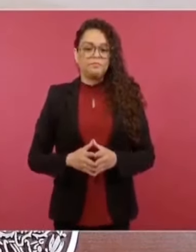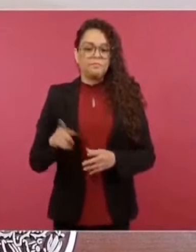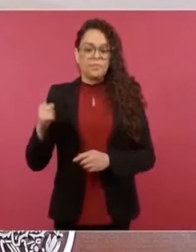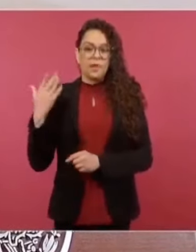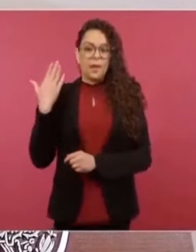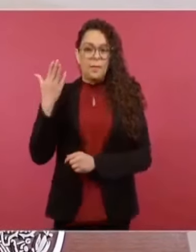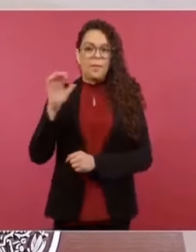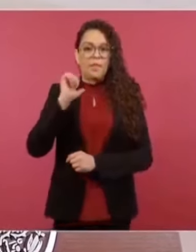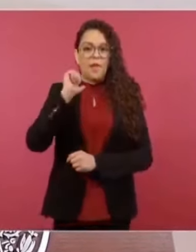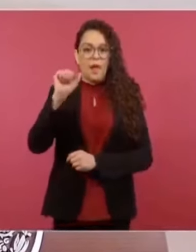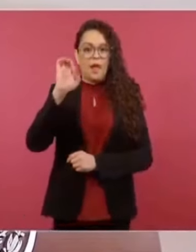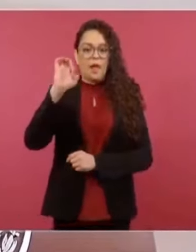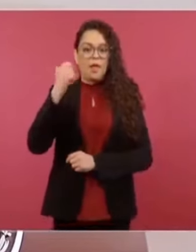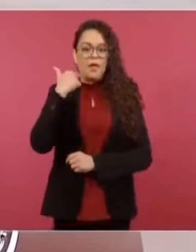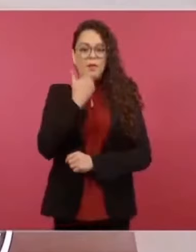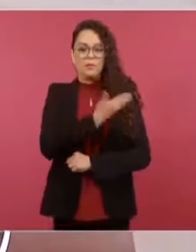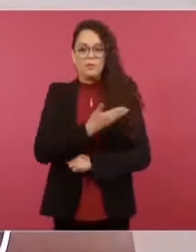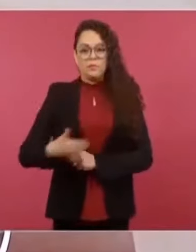Jefferson,